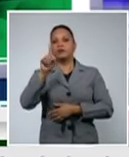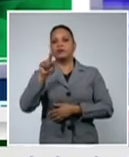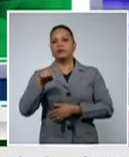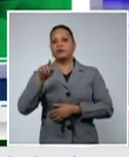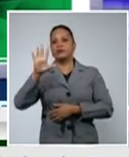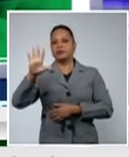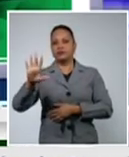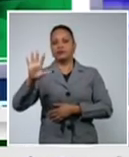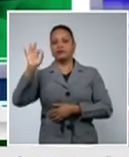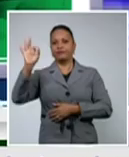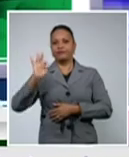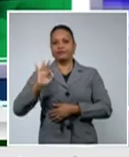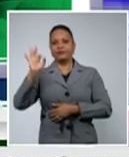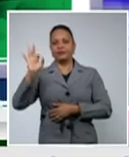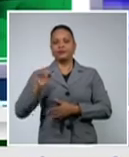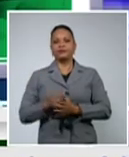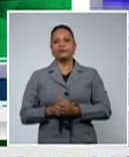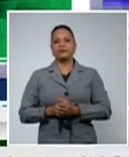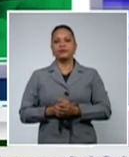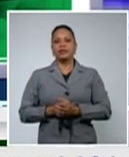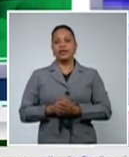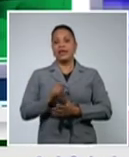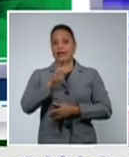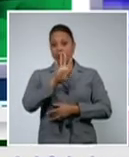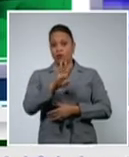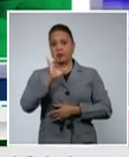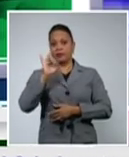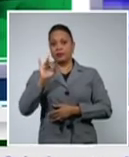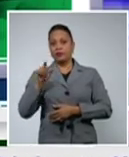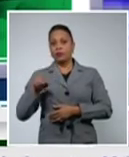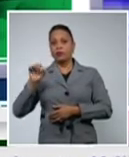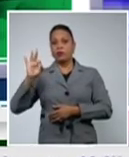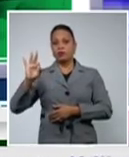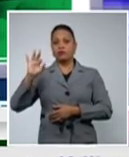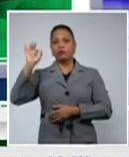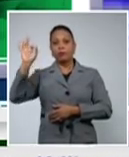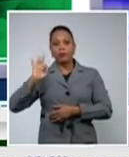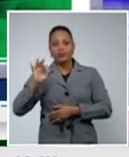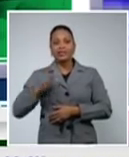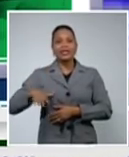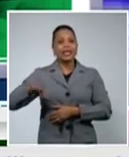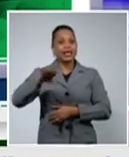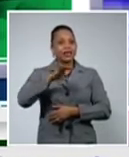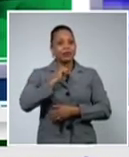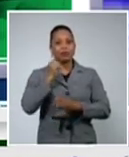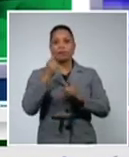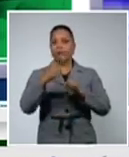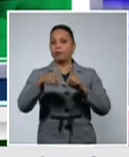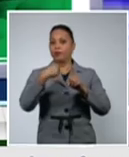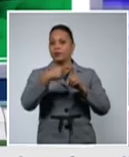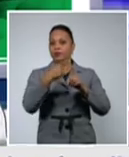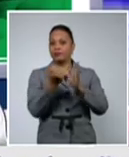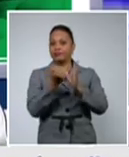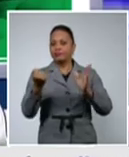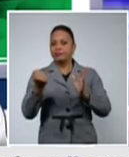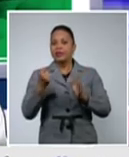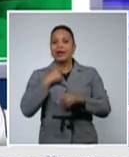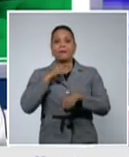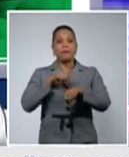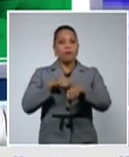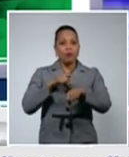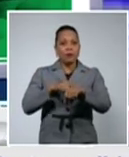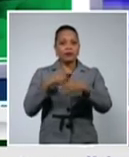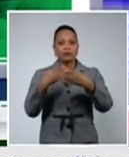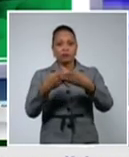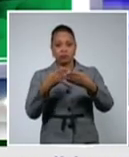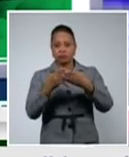El 47,8% de todos los casos confirmados fueron asintomáticos en el día de ayer.